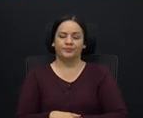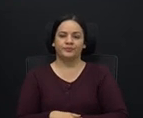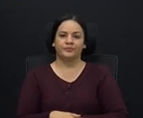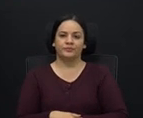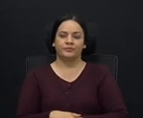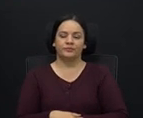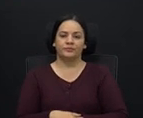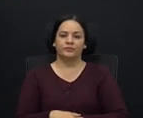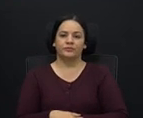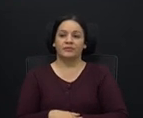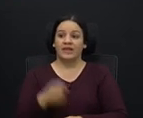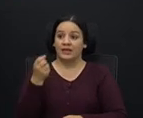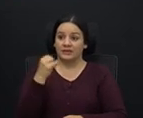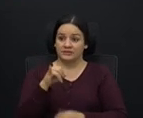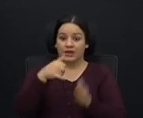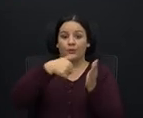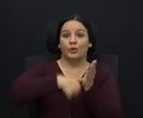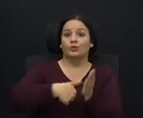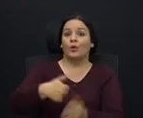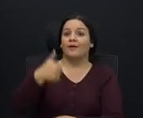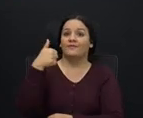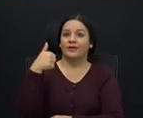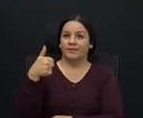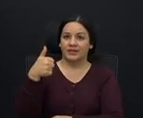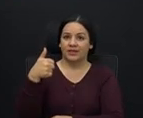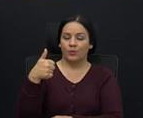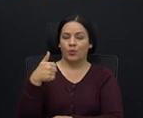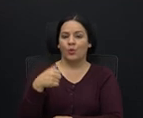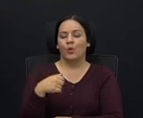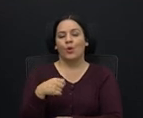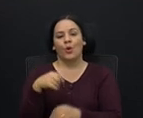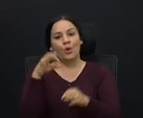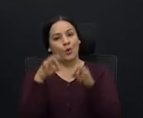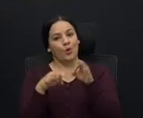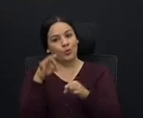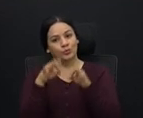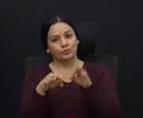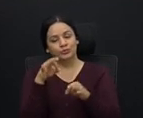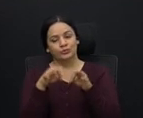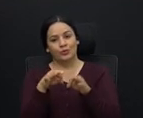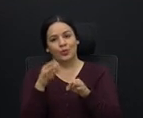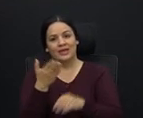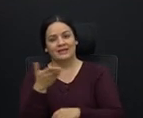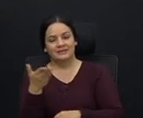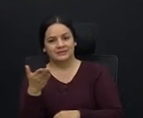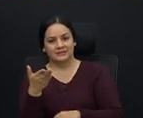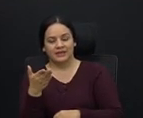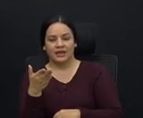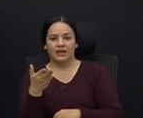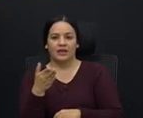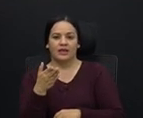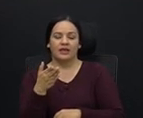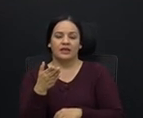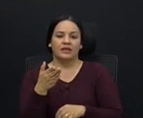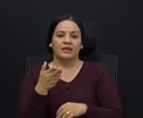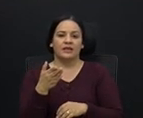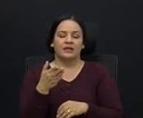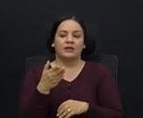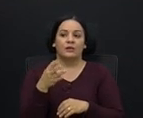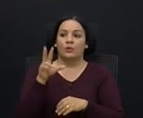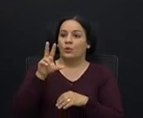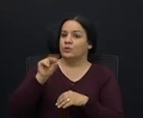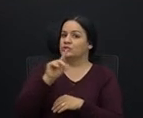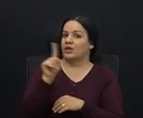Si el voto es afirmativo, lo justo es que quienes no han